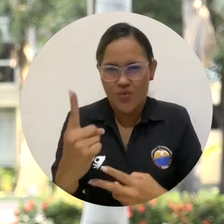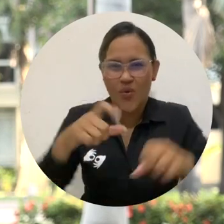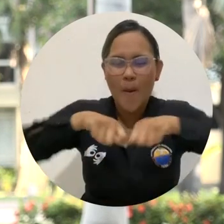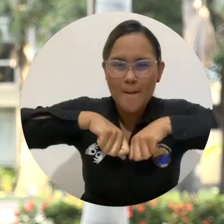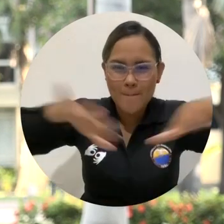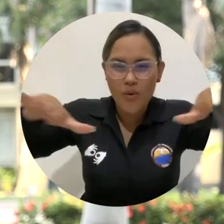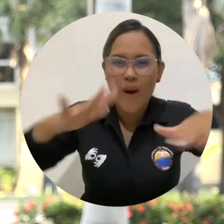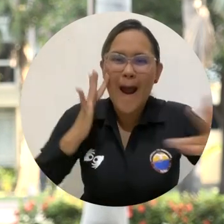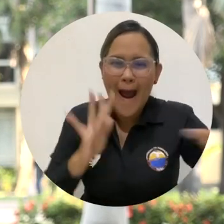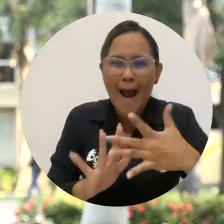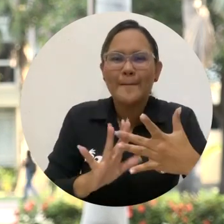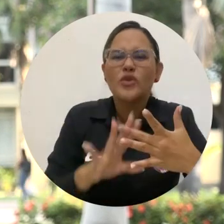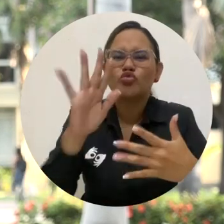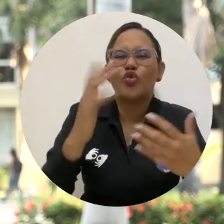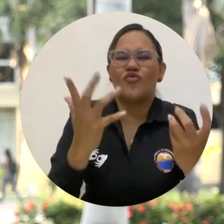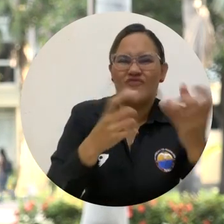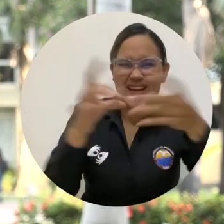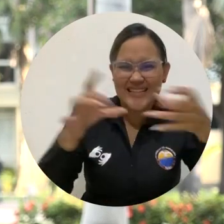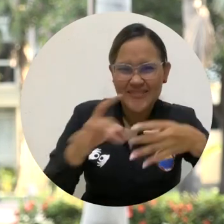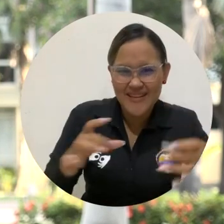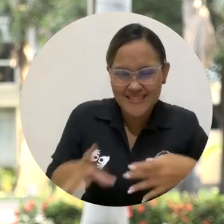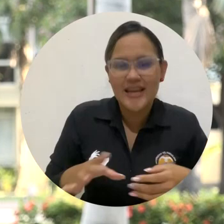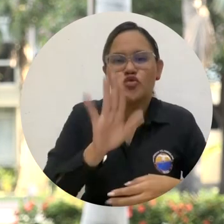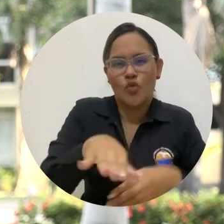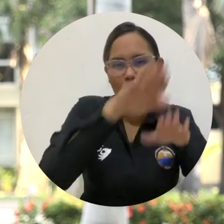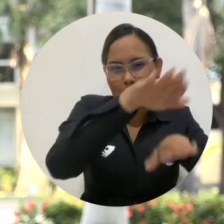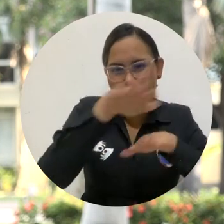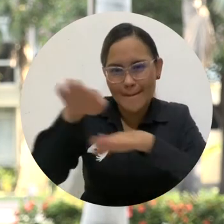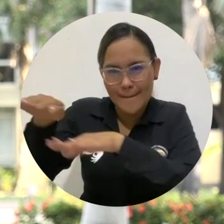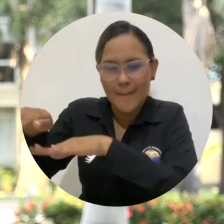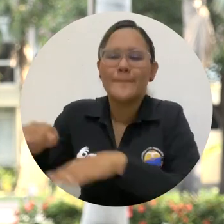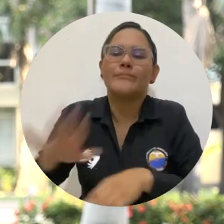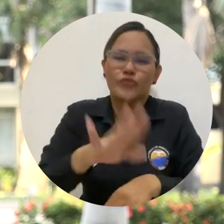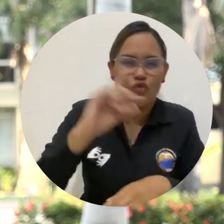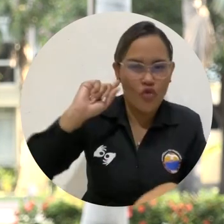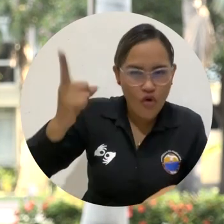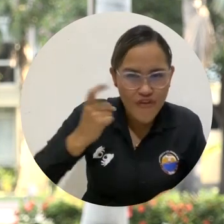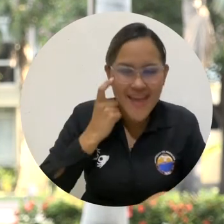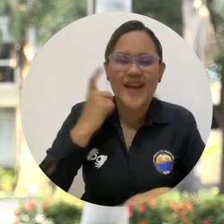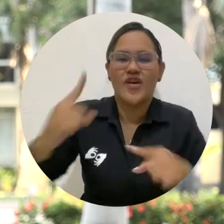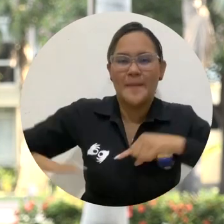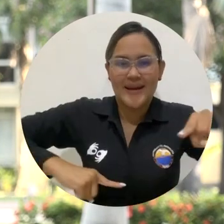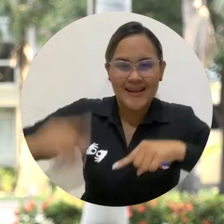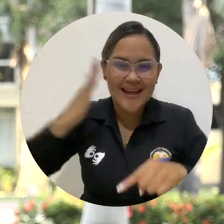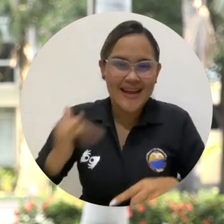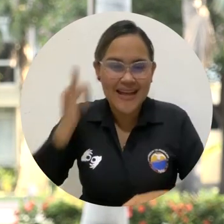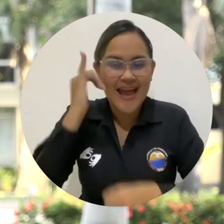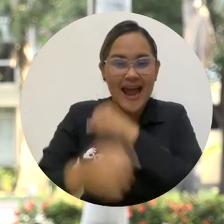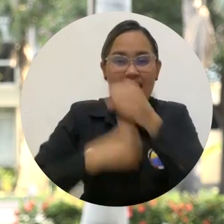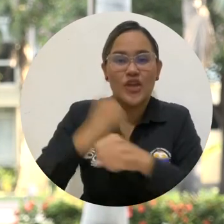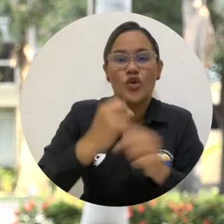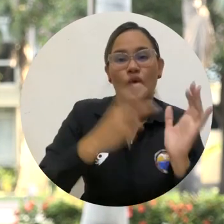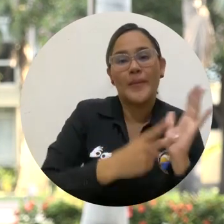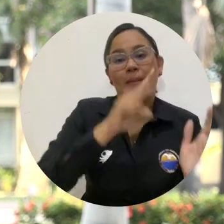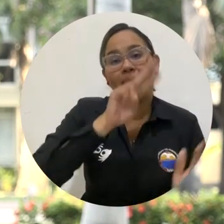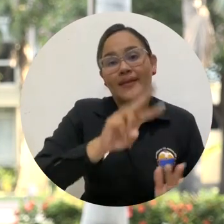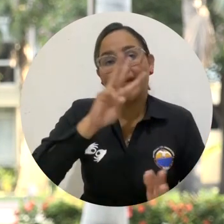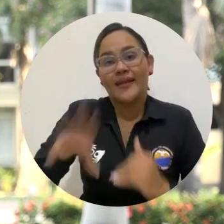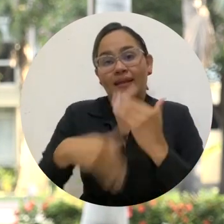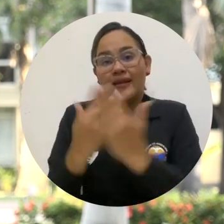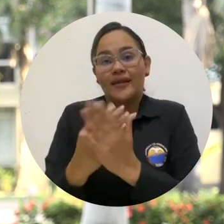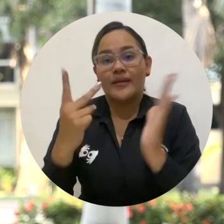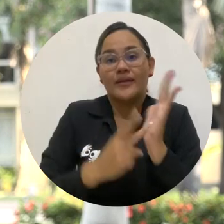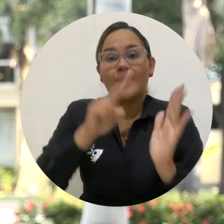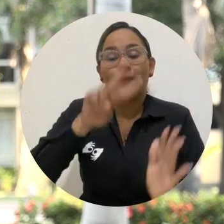actividades establecidas en la circular número 01, por la cual se establece el cronograma del proceso de elección de representantes ante los